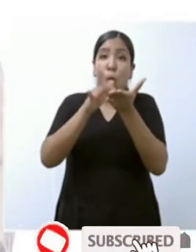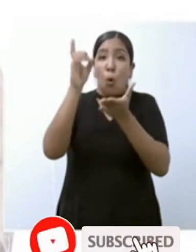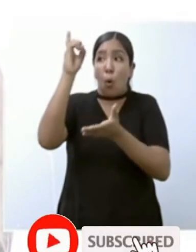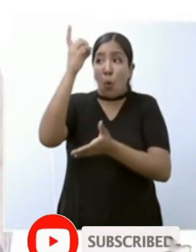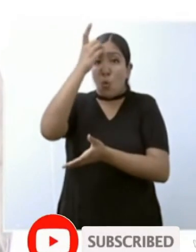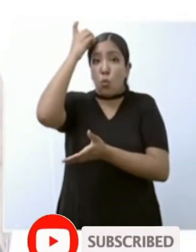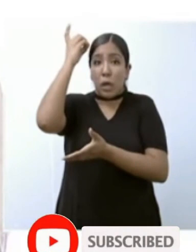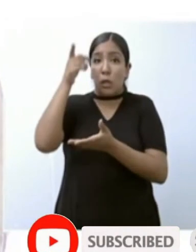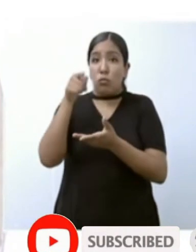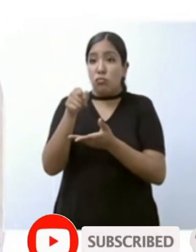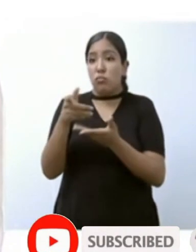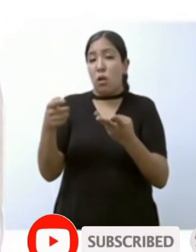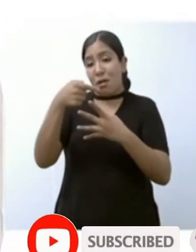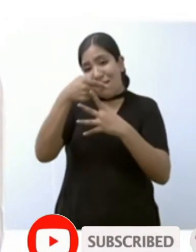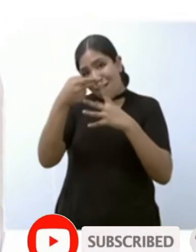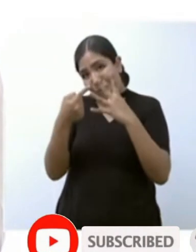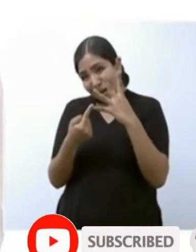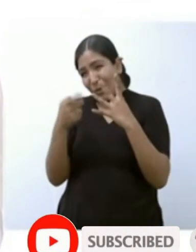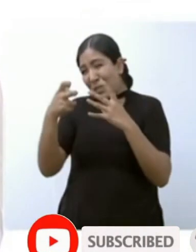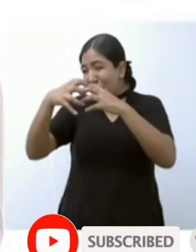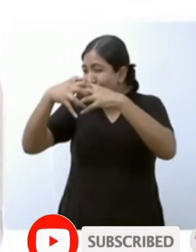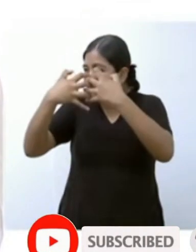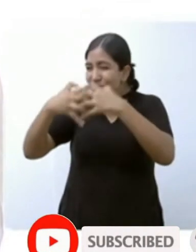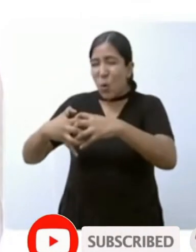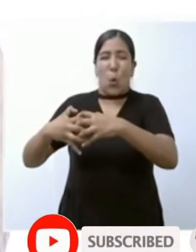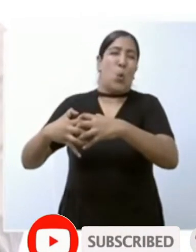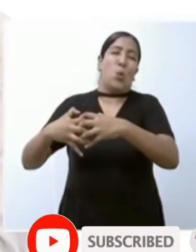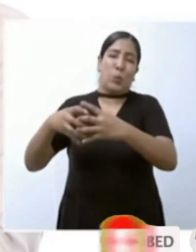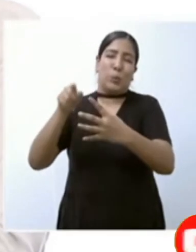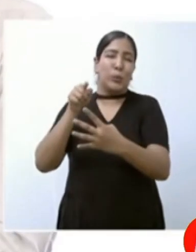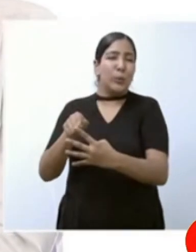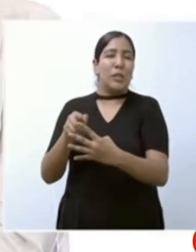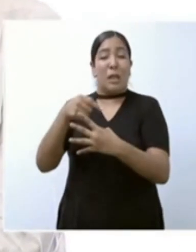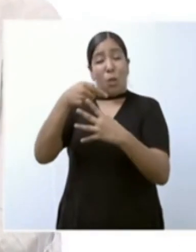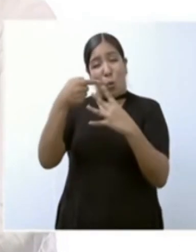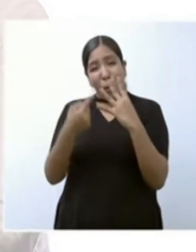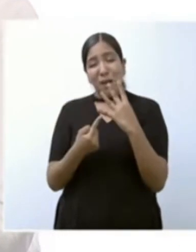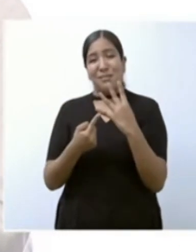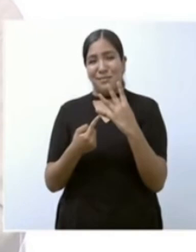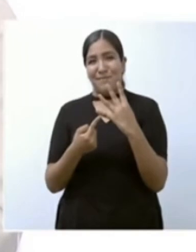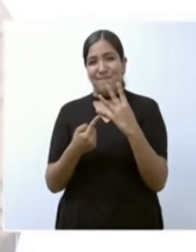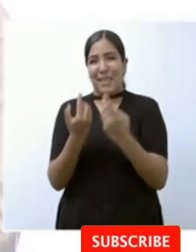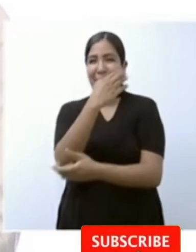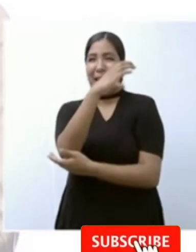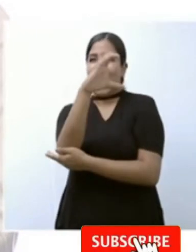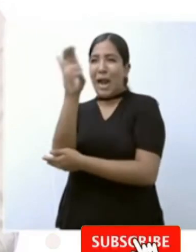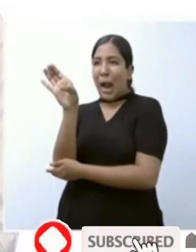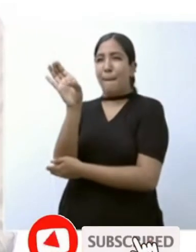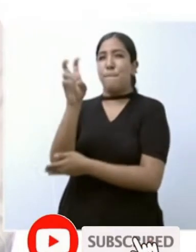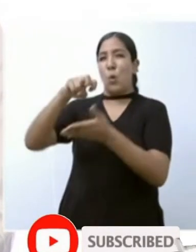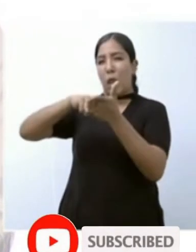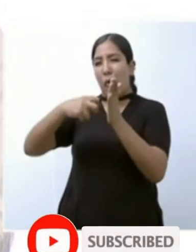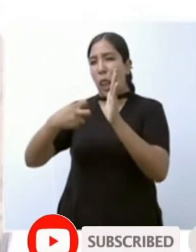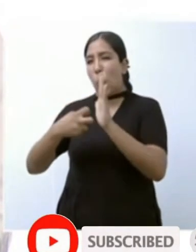gran empresa agro industrial de las